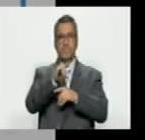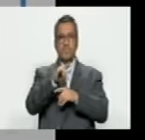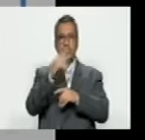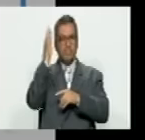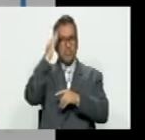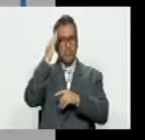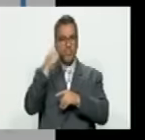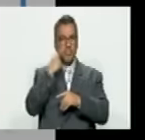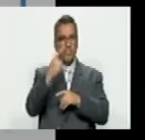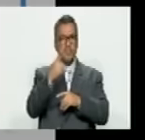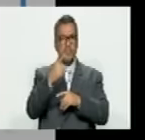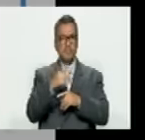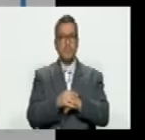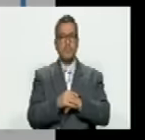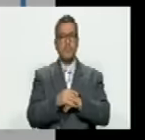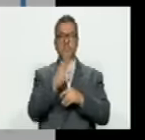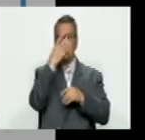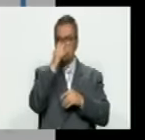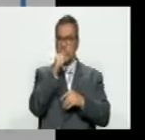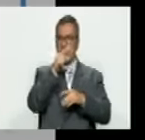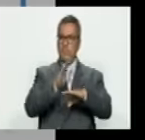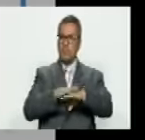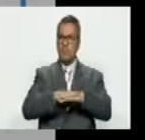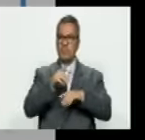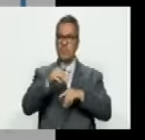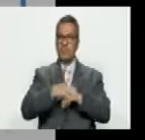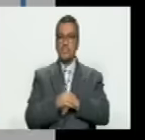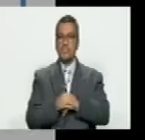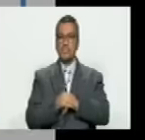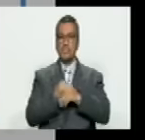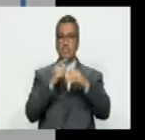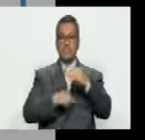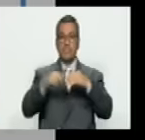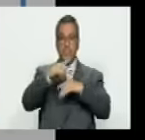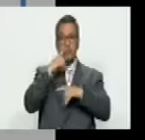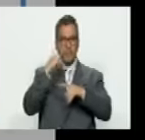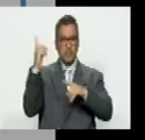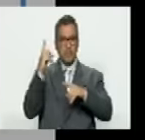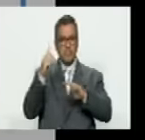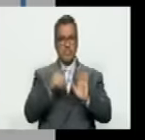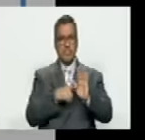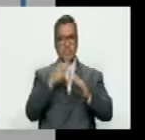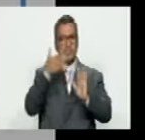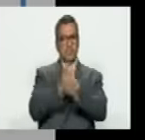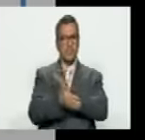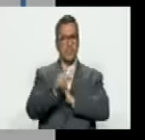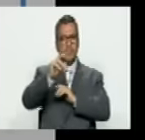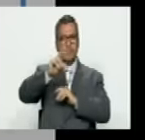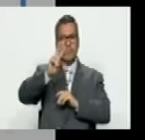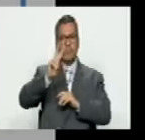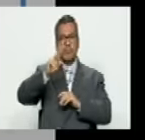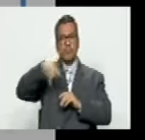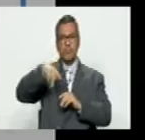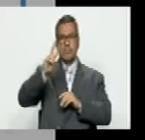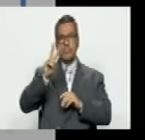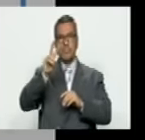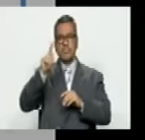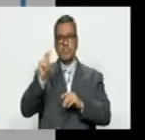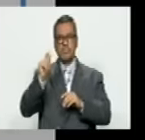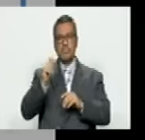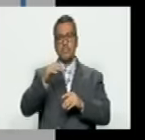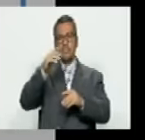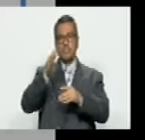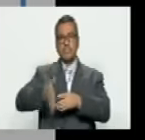eso y empezamos a tratar de entender de qué se trataba Altavista PBT ¿qué significa PBT? tabulación paralela de